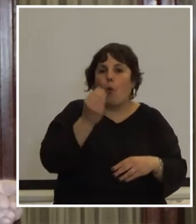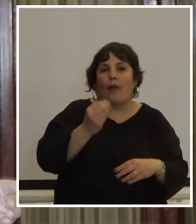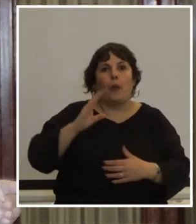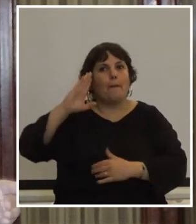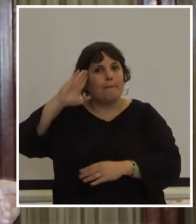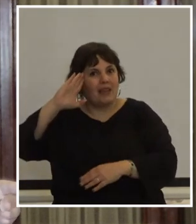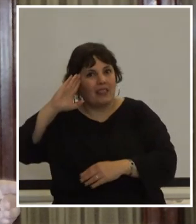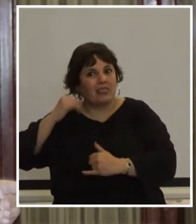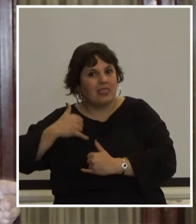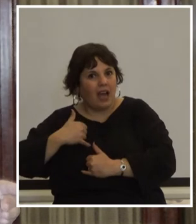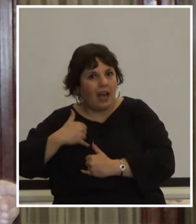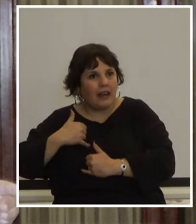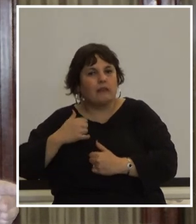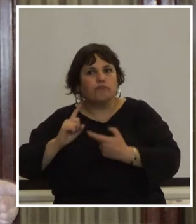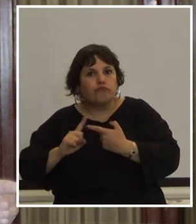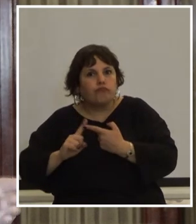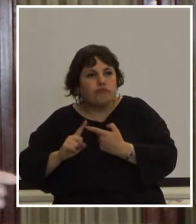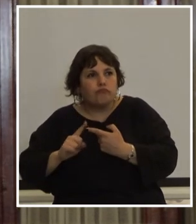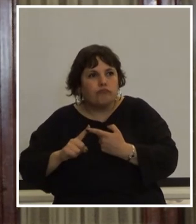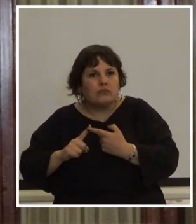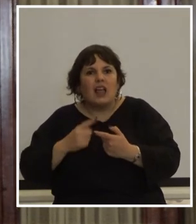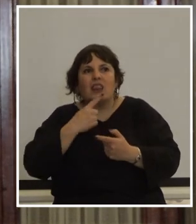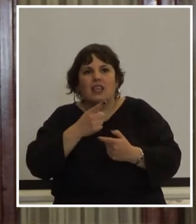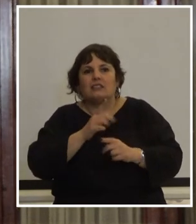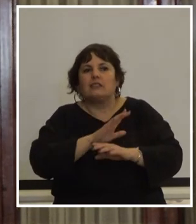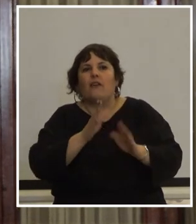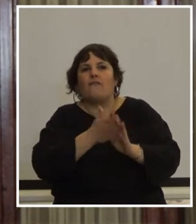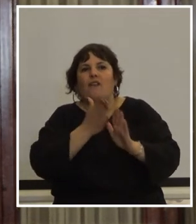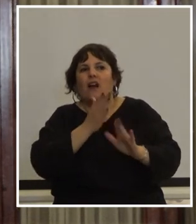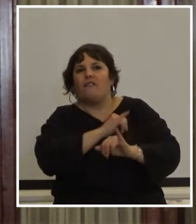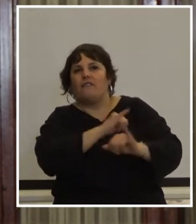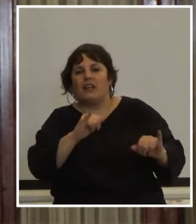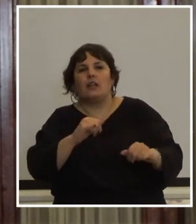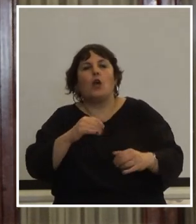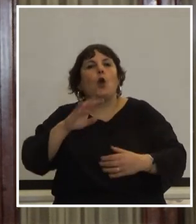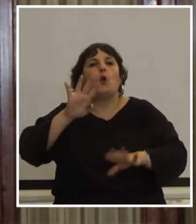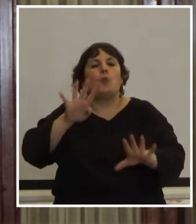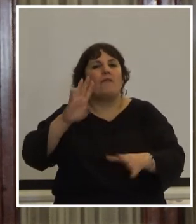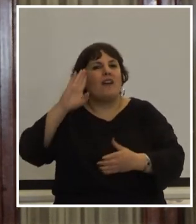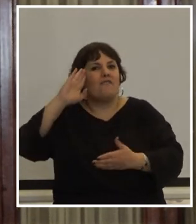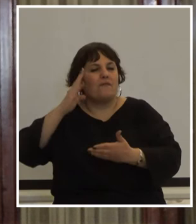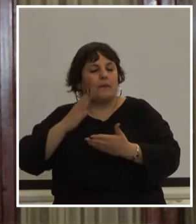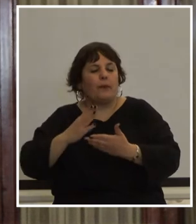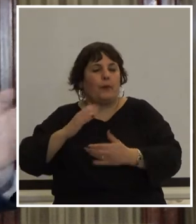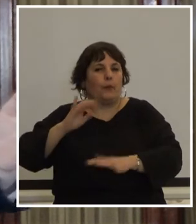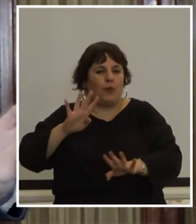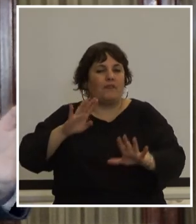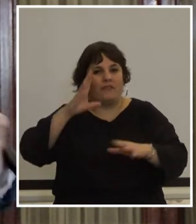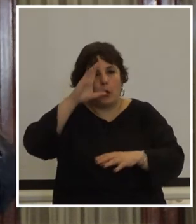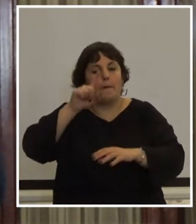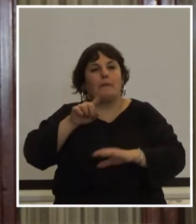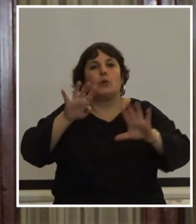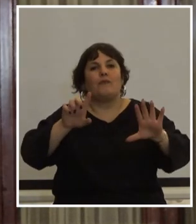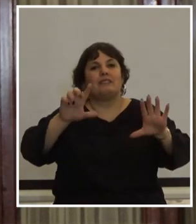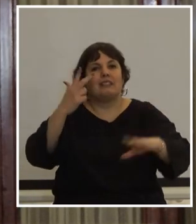militares se pusieron de acuerdo con que iba a haber un quiebre democrático ese 9 de febrero de 1973 que algunos